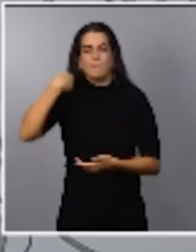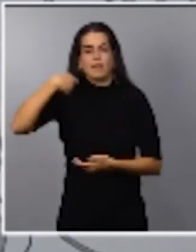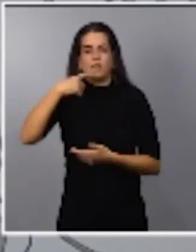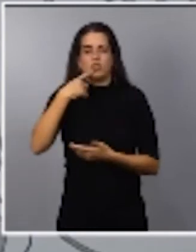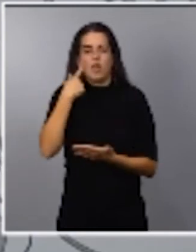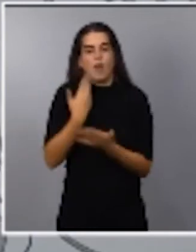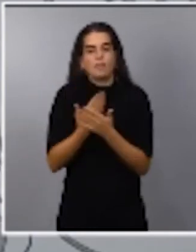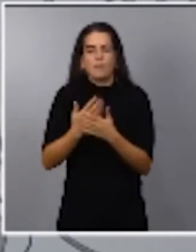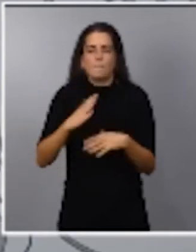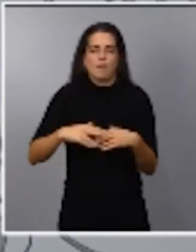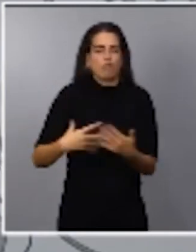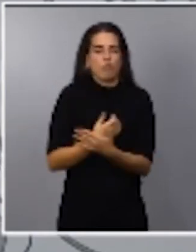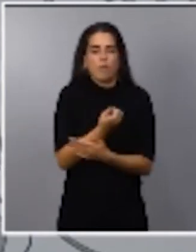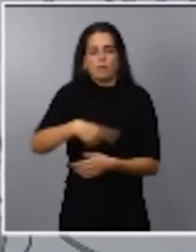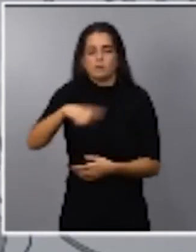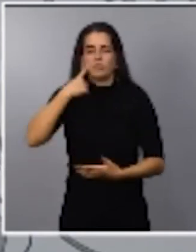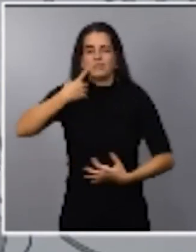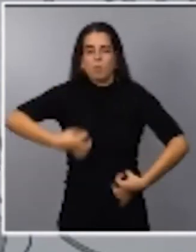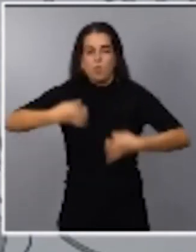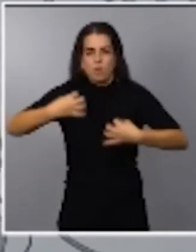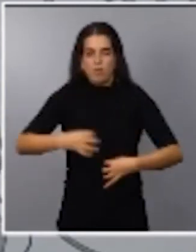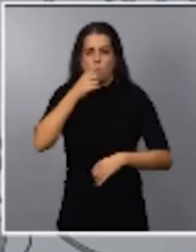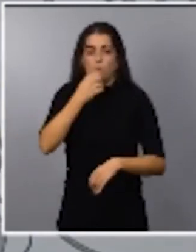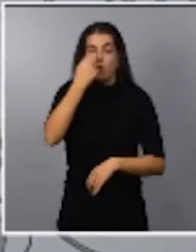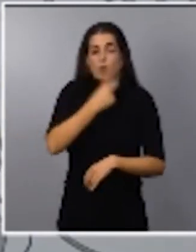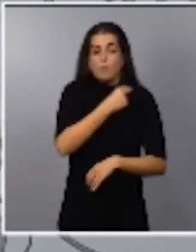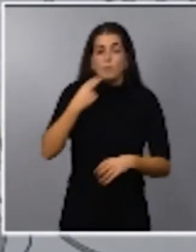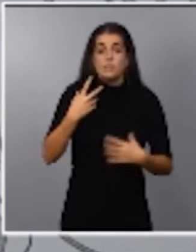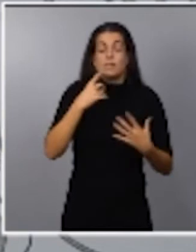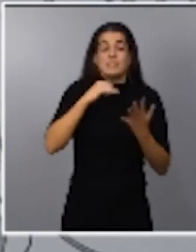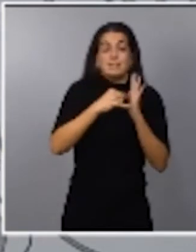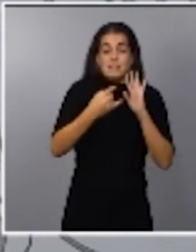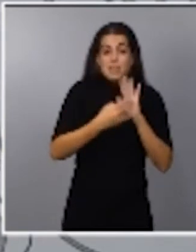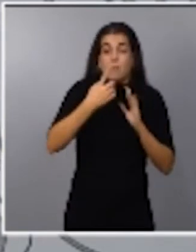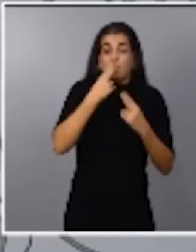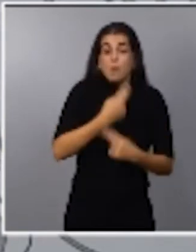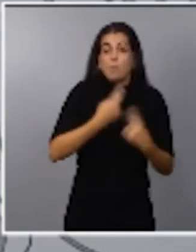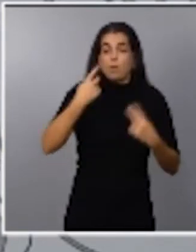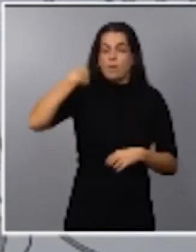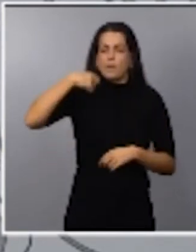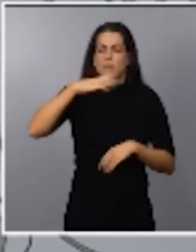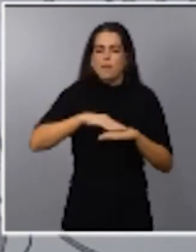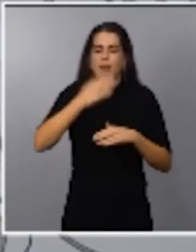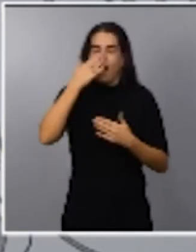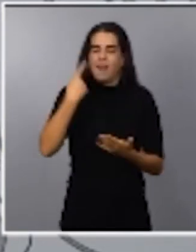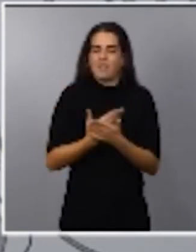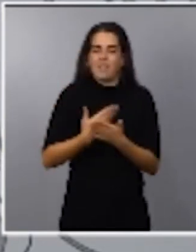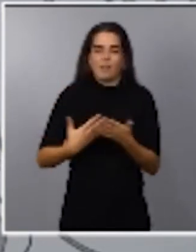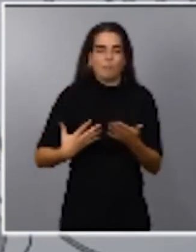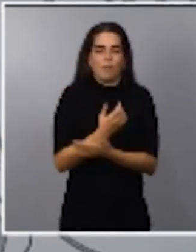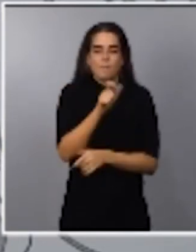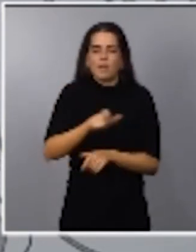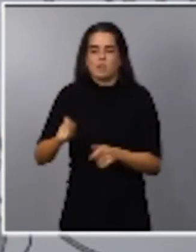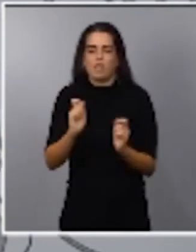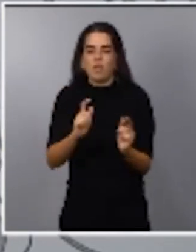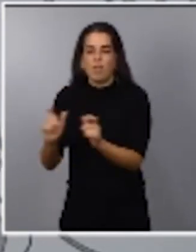cumplir con el compromiso del sistema público de pensiones y garantizarlas. El mecanismo de equidad intergeneracional que se ha